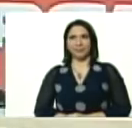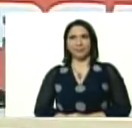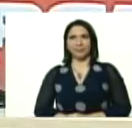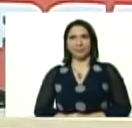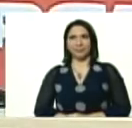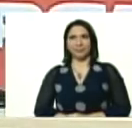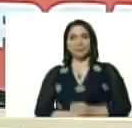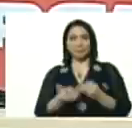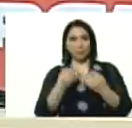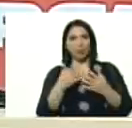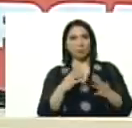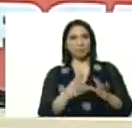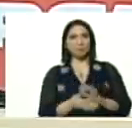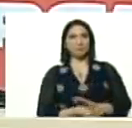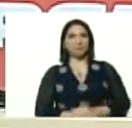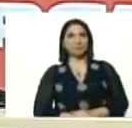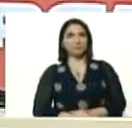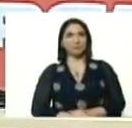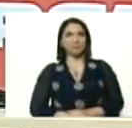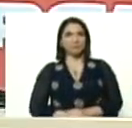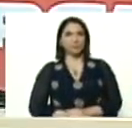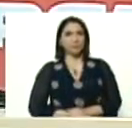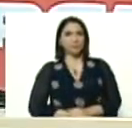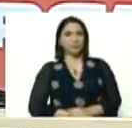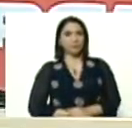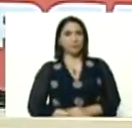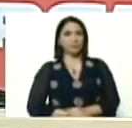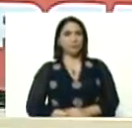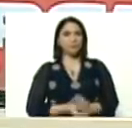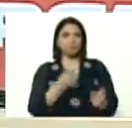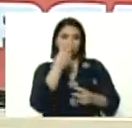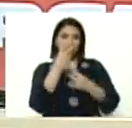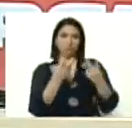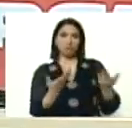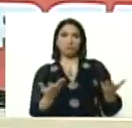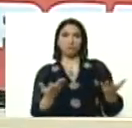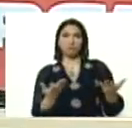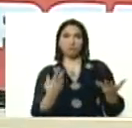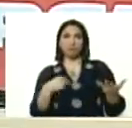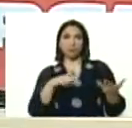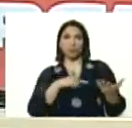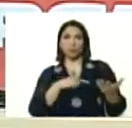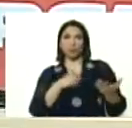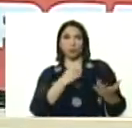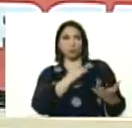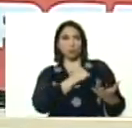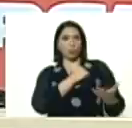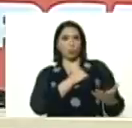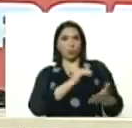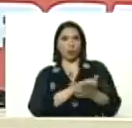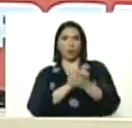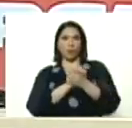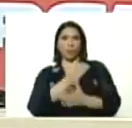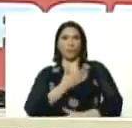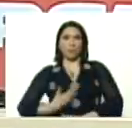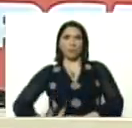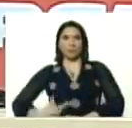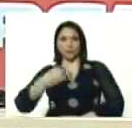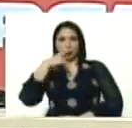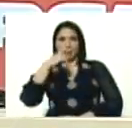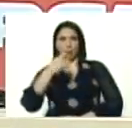Bueno, recibida la visita de nuestro, compañero presidente Nicolás Maduro, presidente